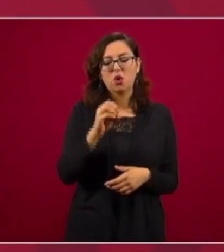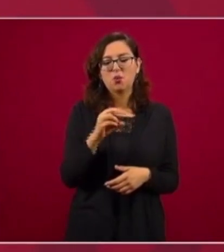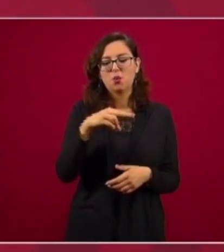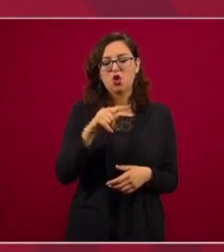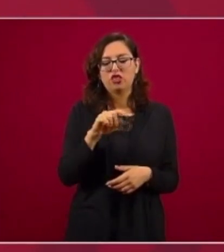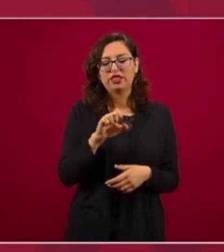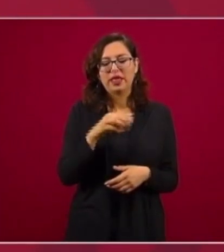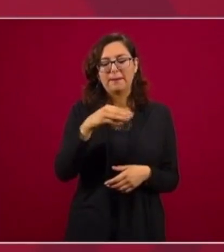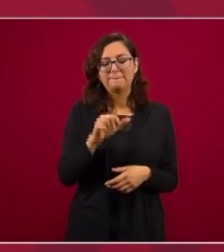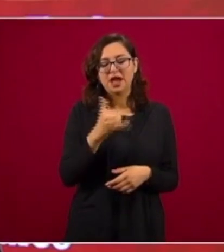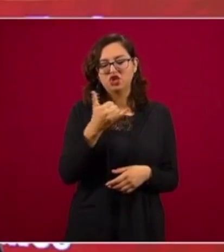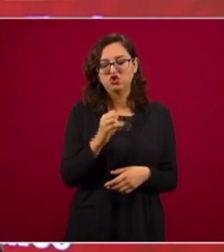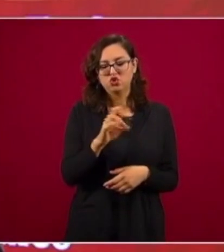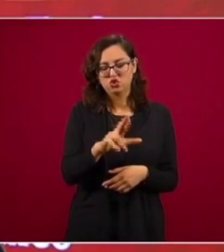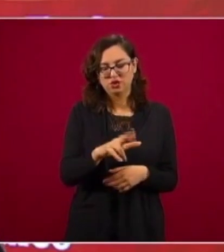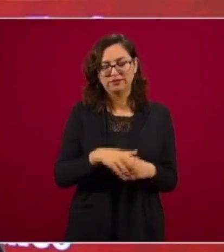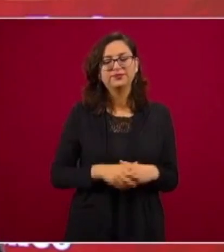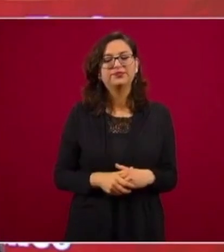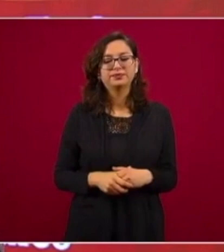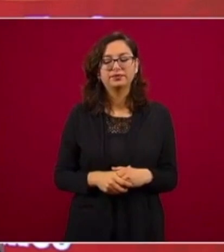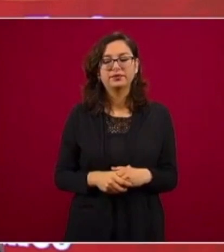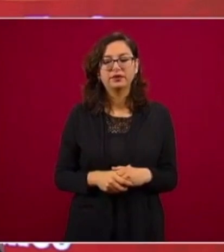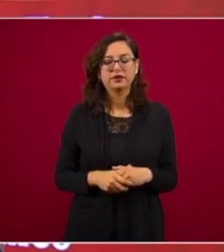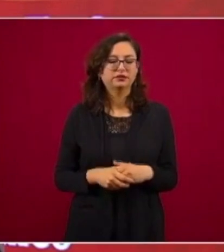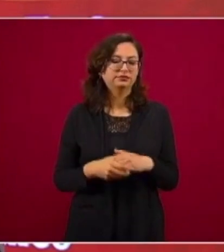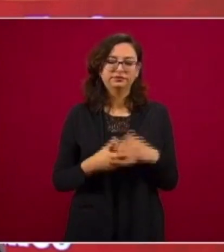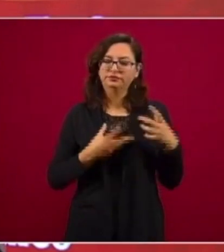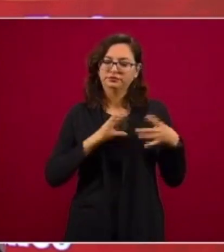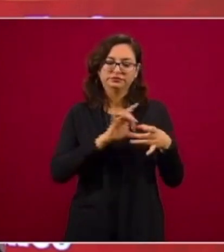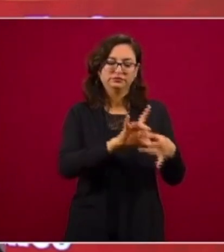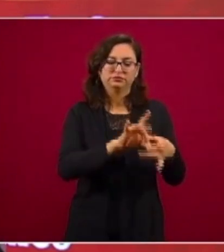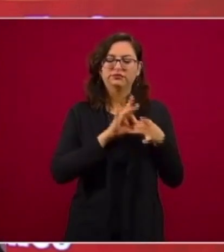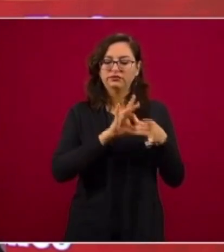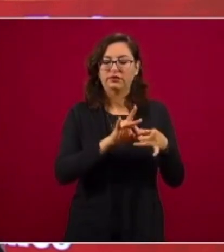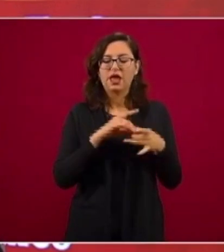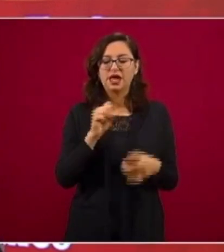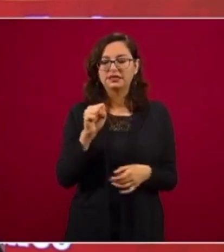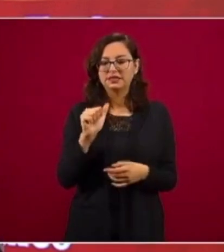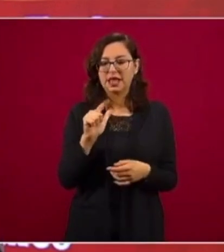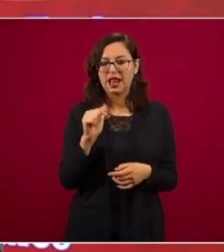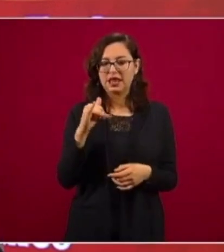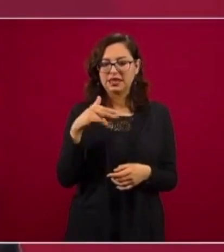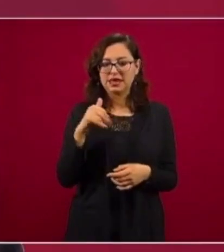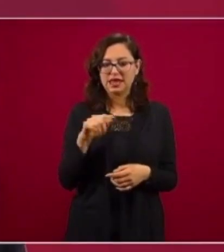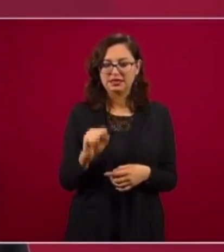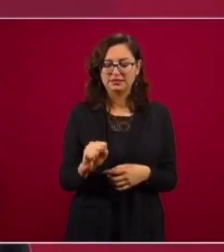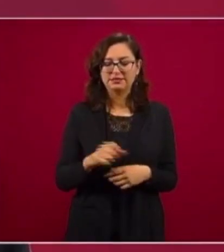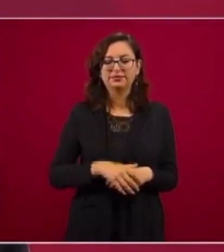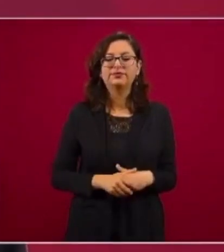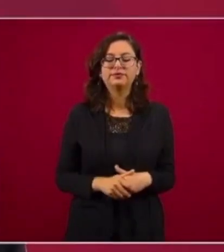vinculado a Salinas de Gortari.